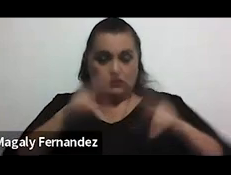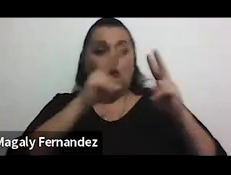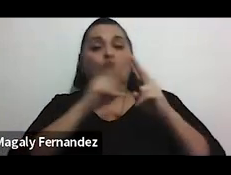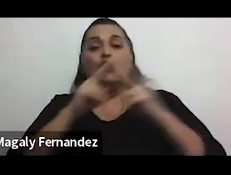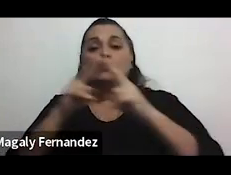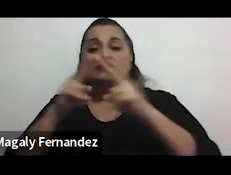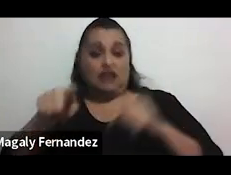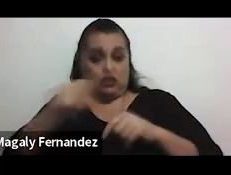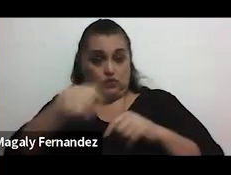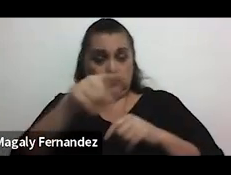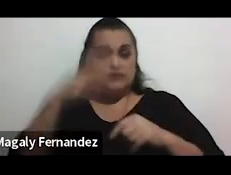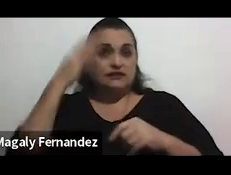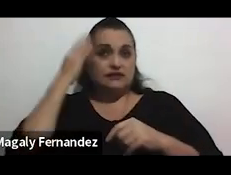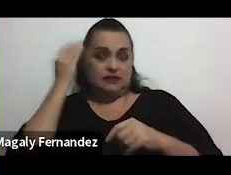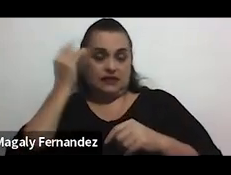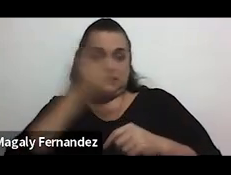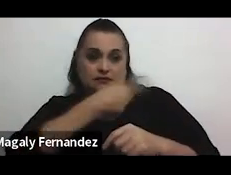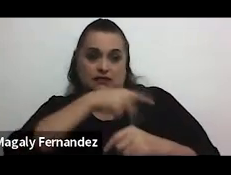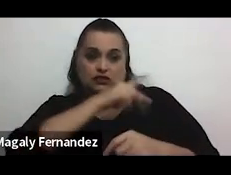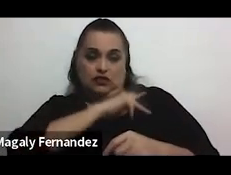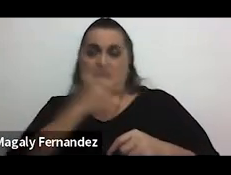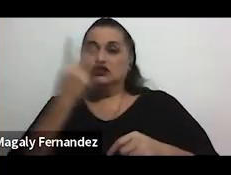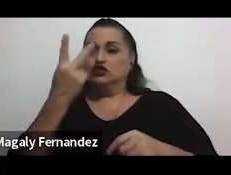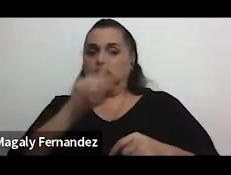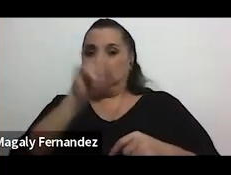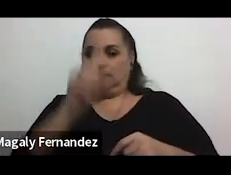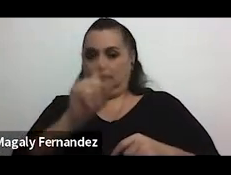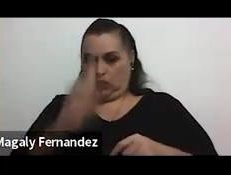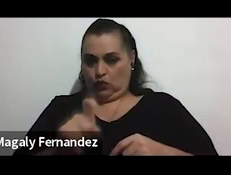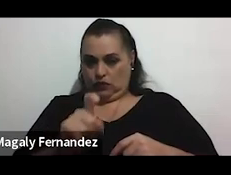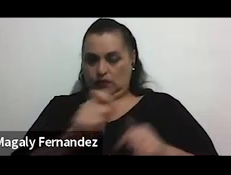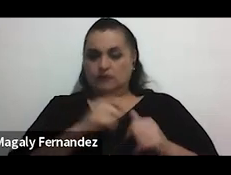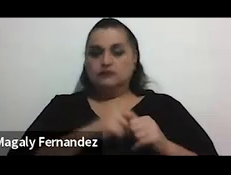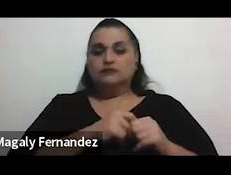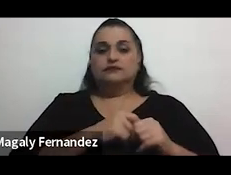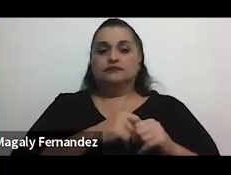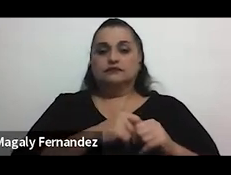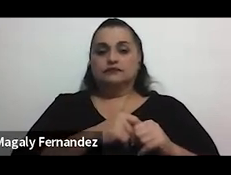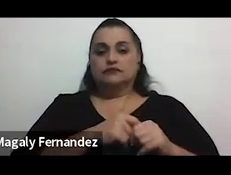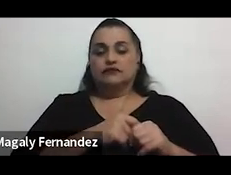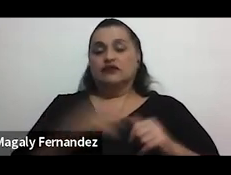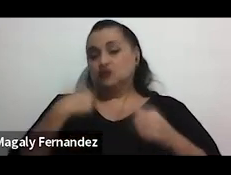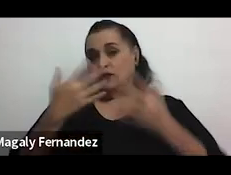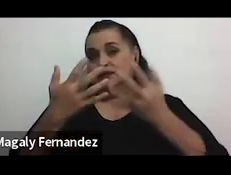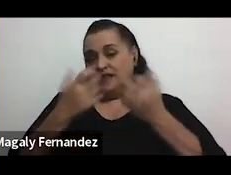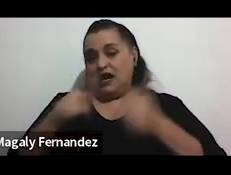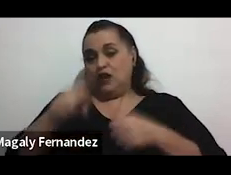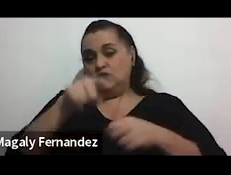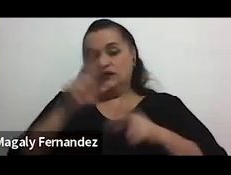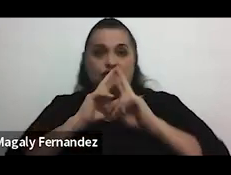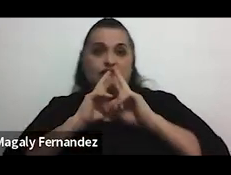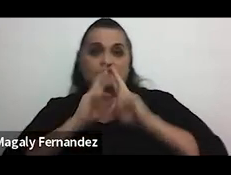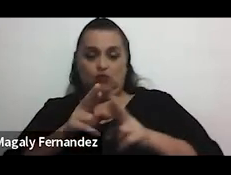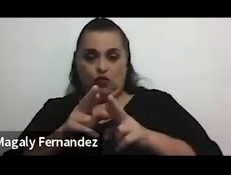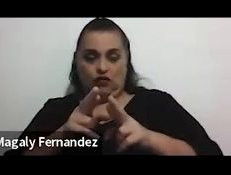experiencias personales con dos simples preguntas que les vamos a hacer que quisiera que las contesten y ahorita les van a